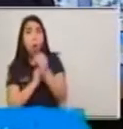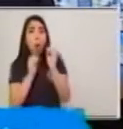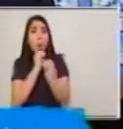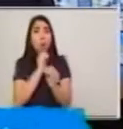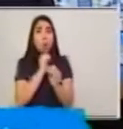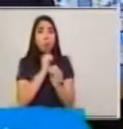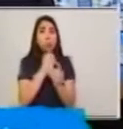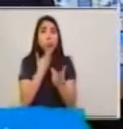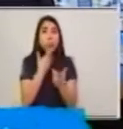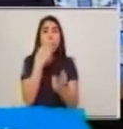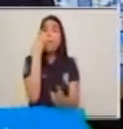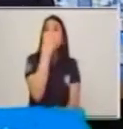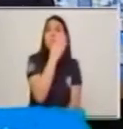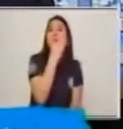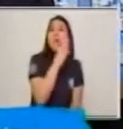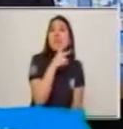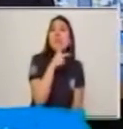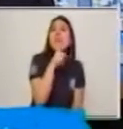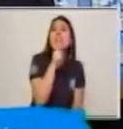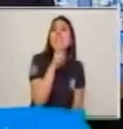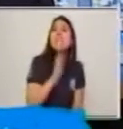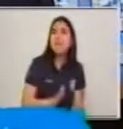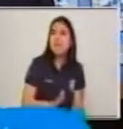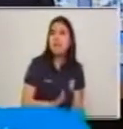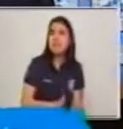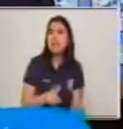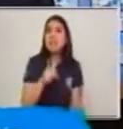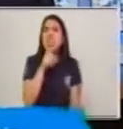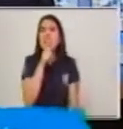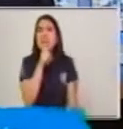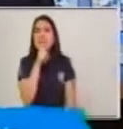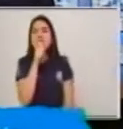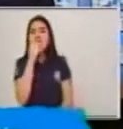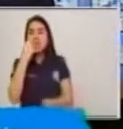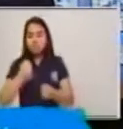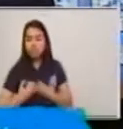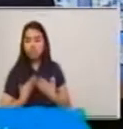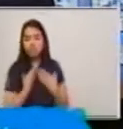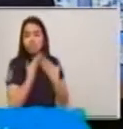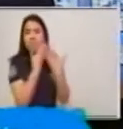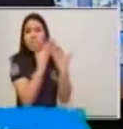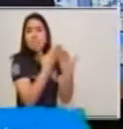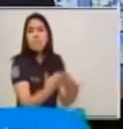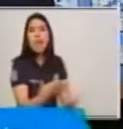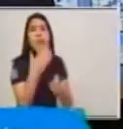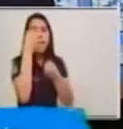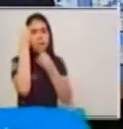será? ¿Quién es el que está transmitiendo la información?